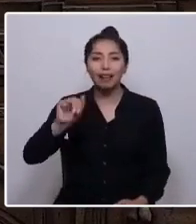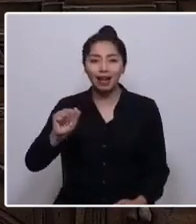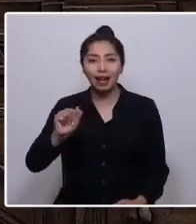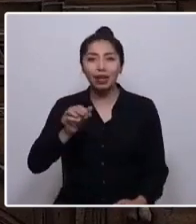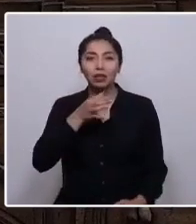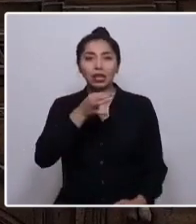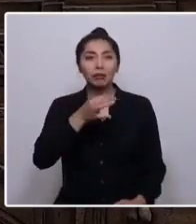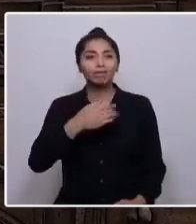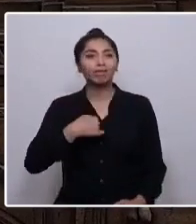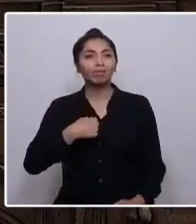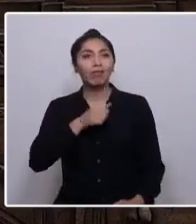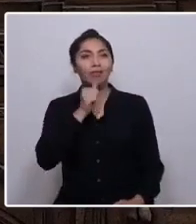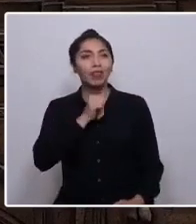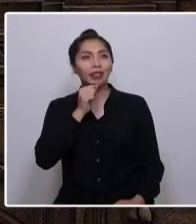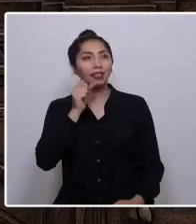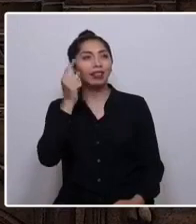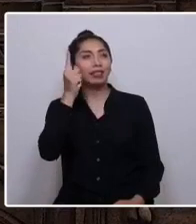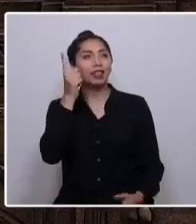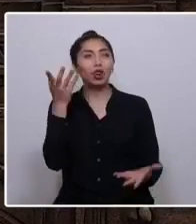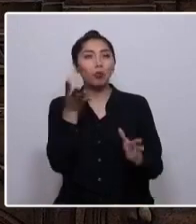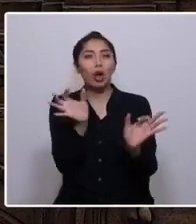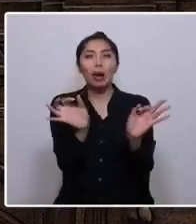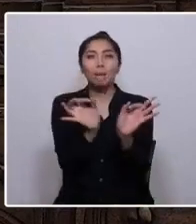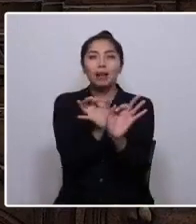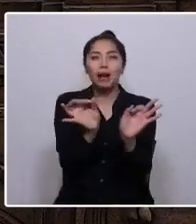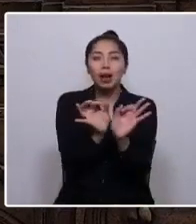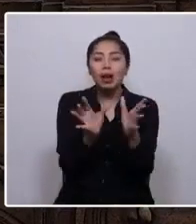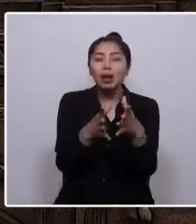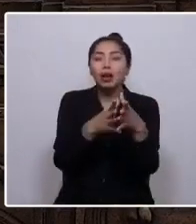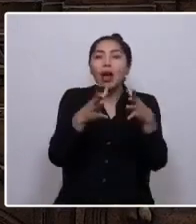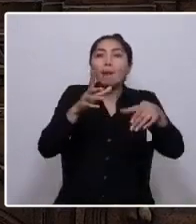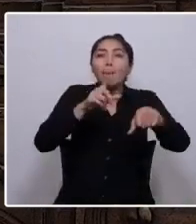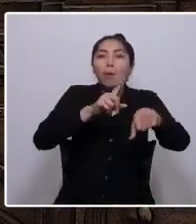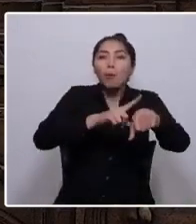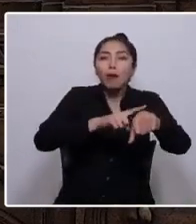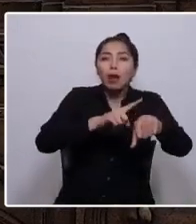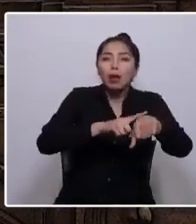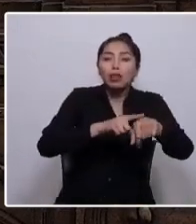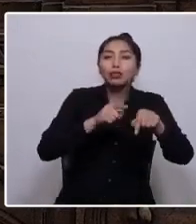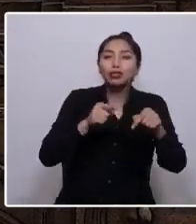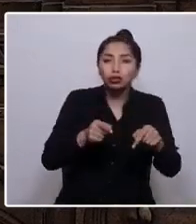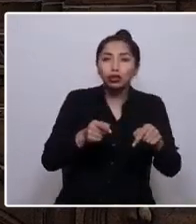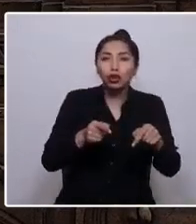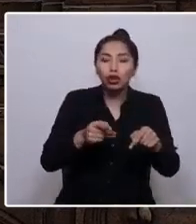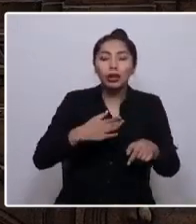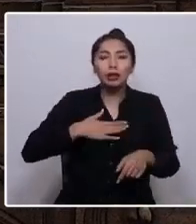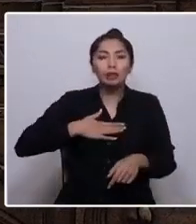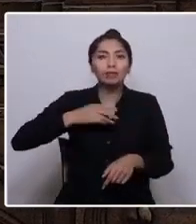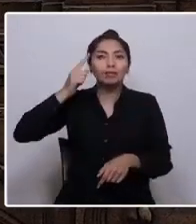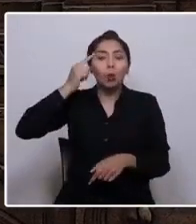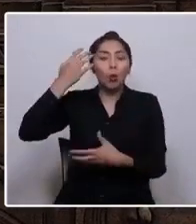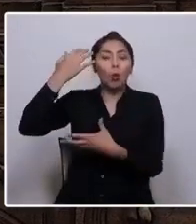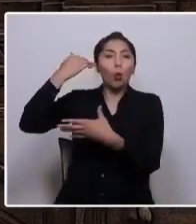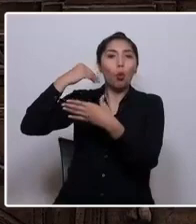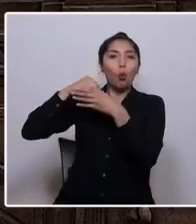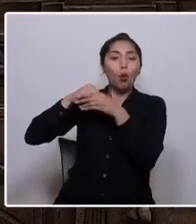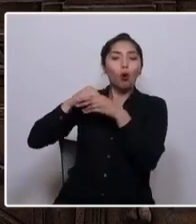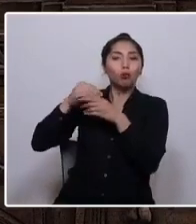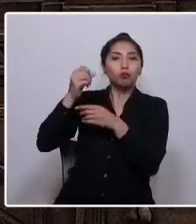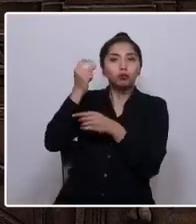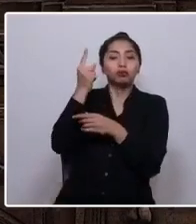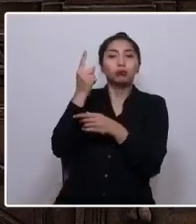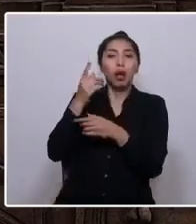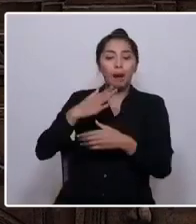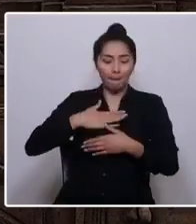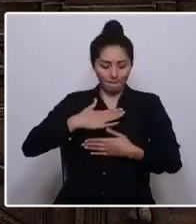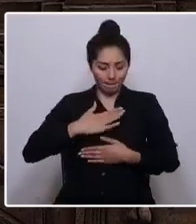la comprensión para explicar el grandioso momento tan venturoso que entra por mi razón. Se embarga mi